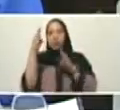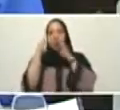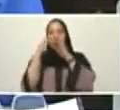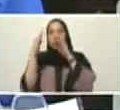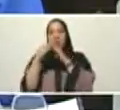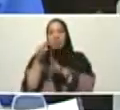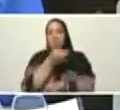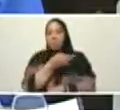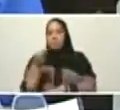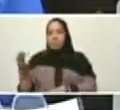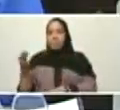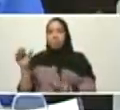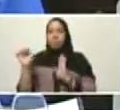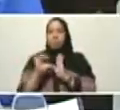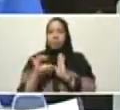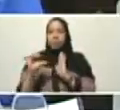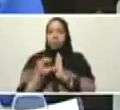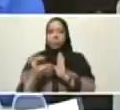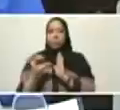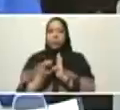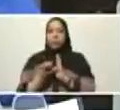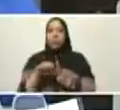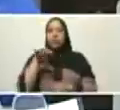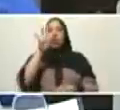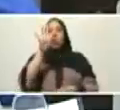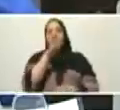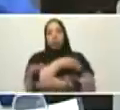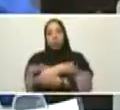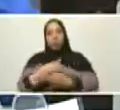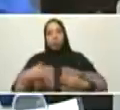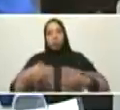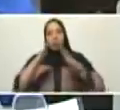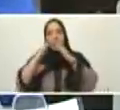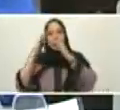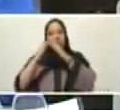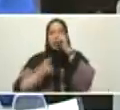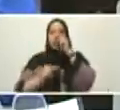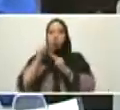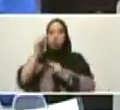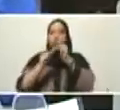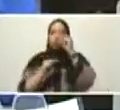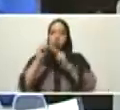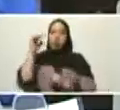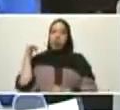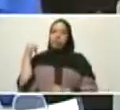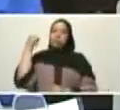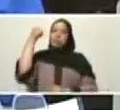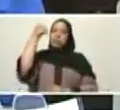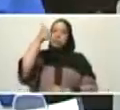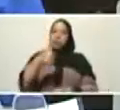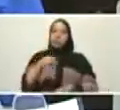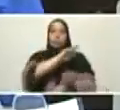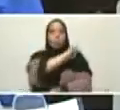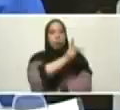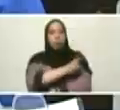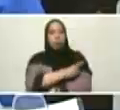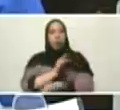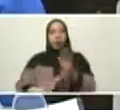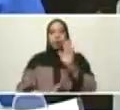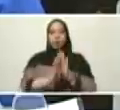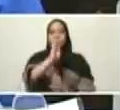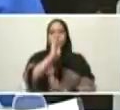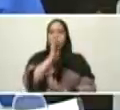dignas donde está el hito 4 millones un ejemplo de autoconstrucción del poder popular de